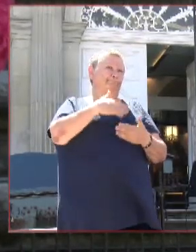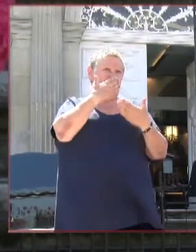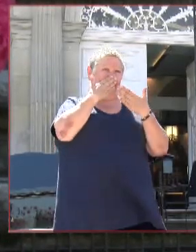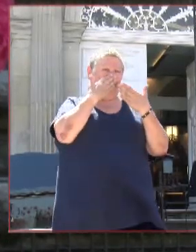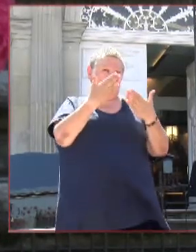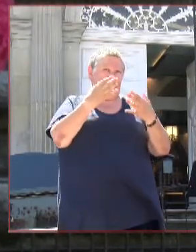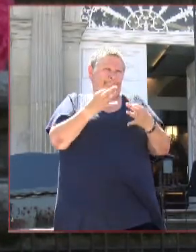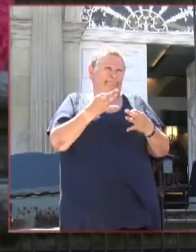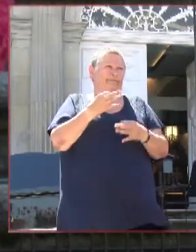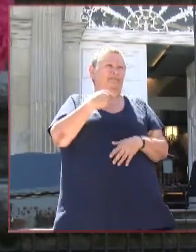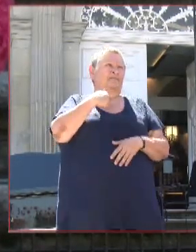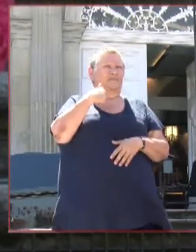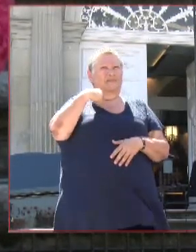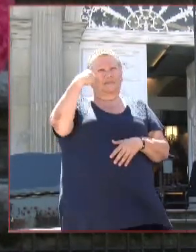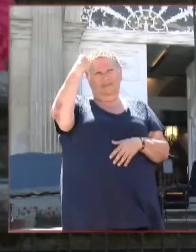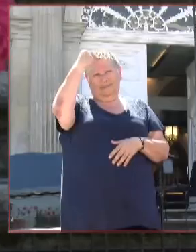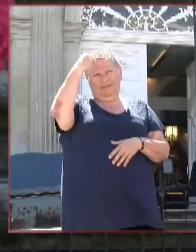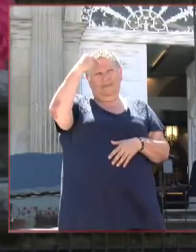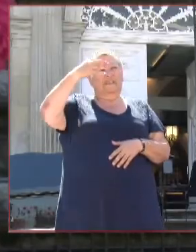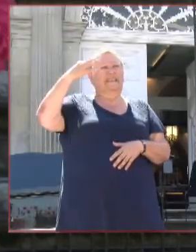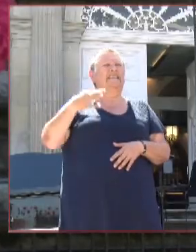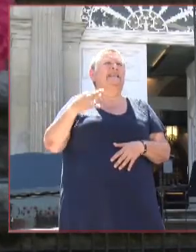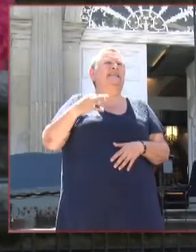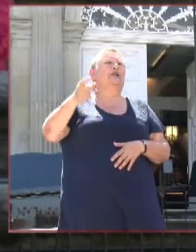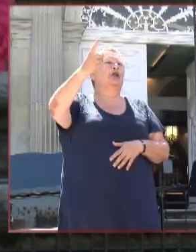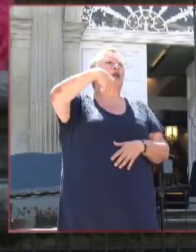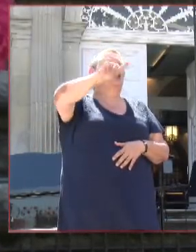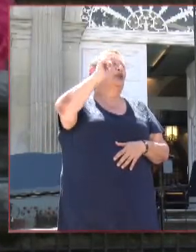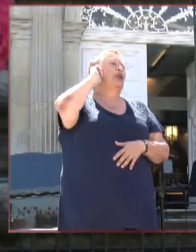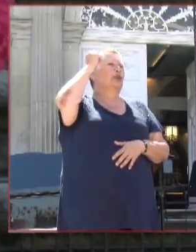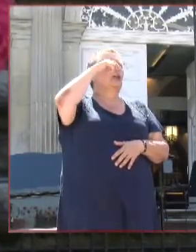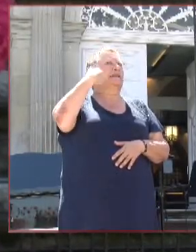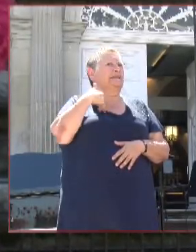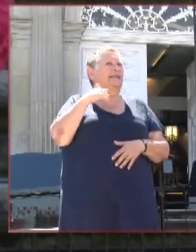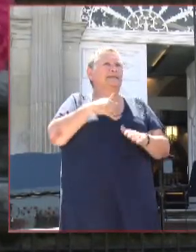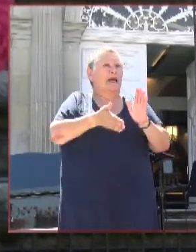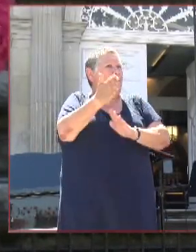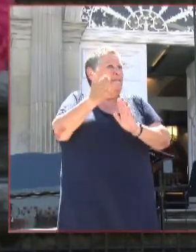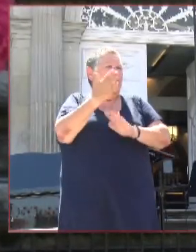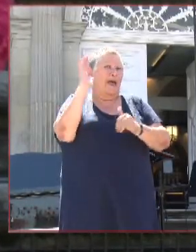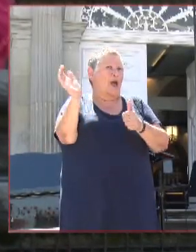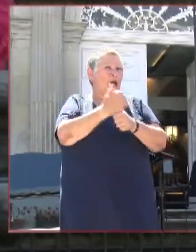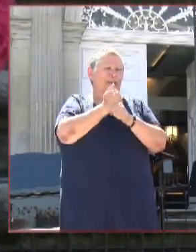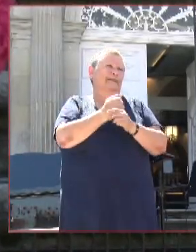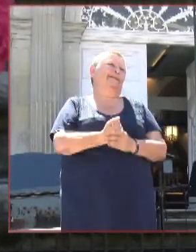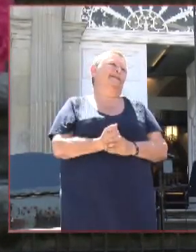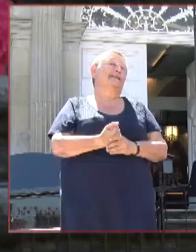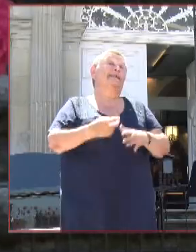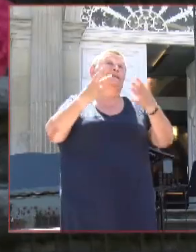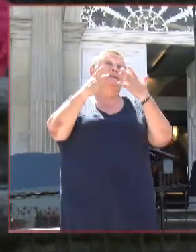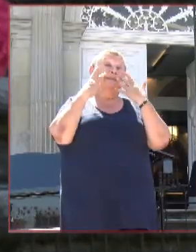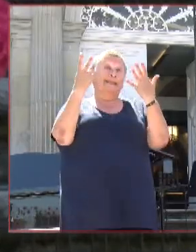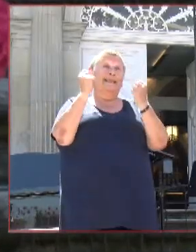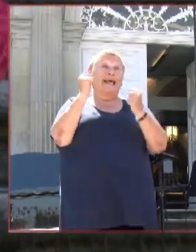creo que todas e todos estamos a conseguir. Así que, sete anos